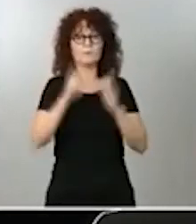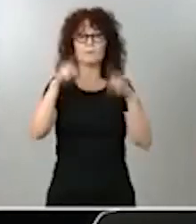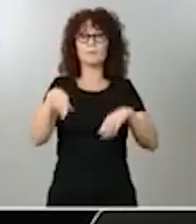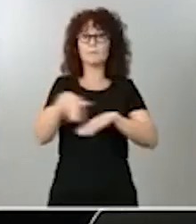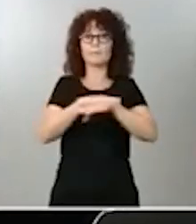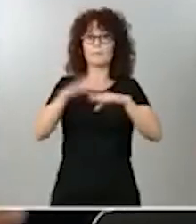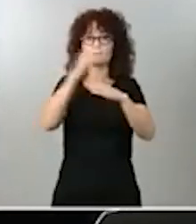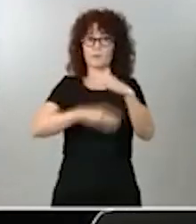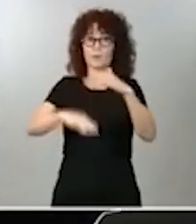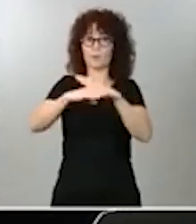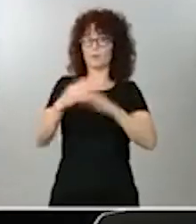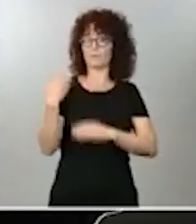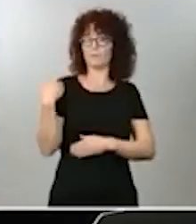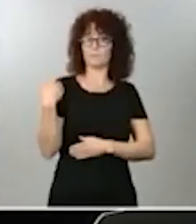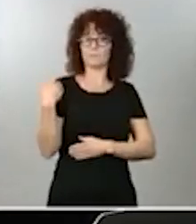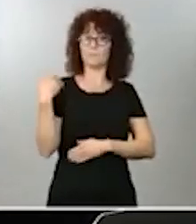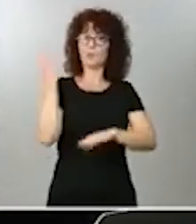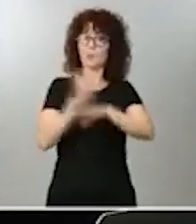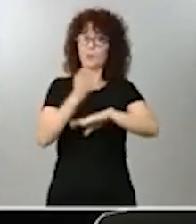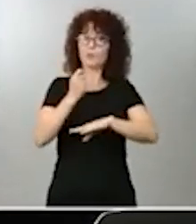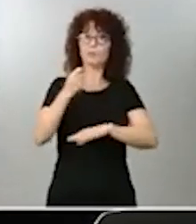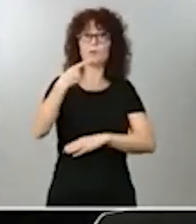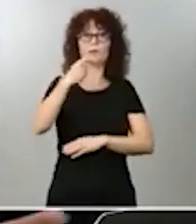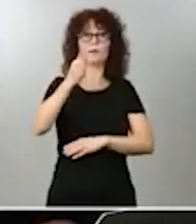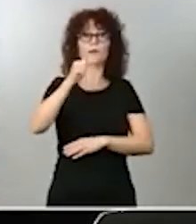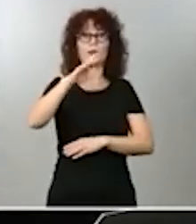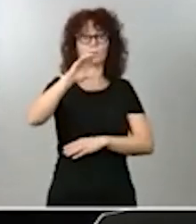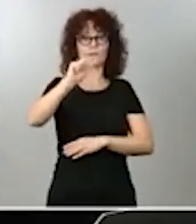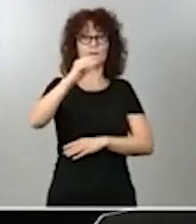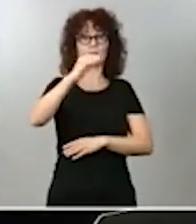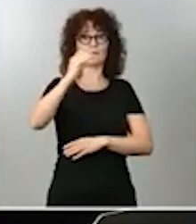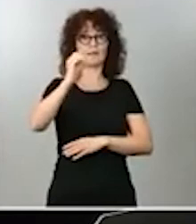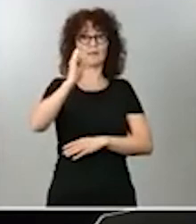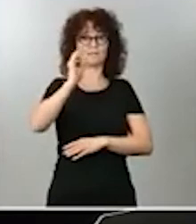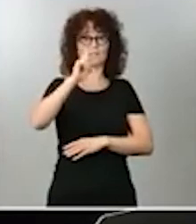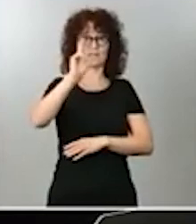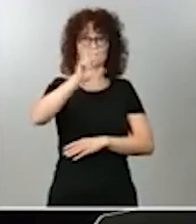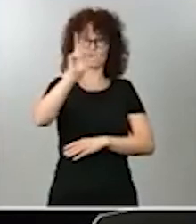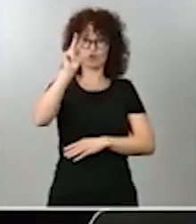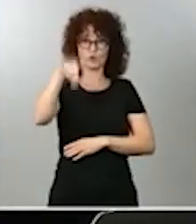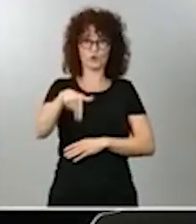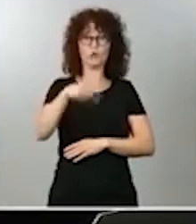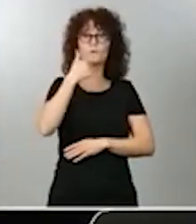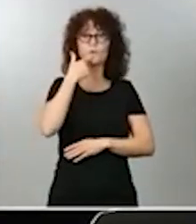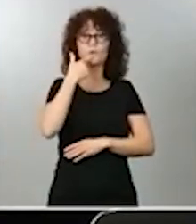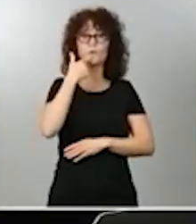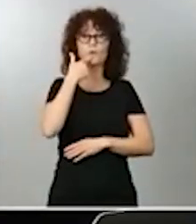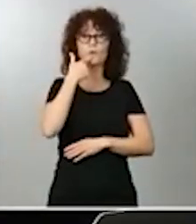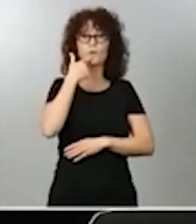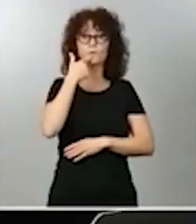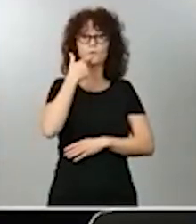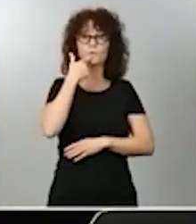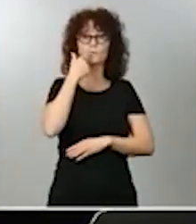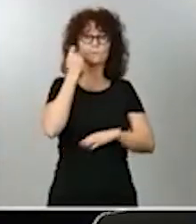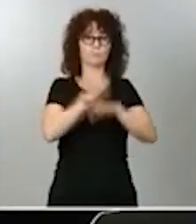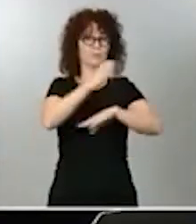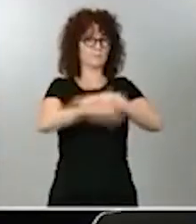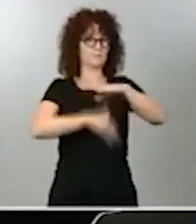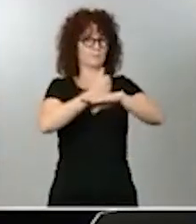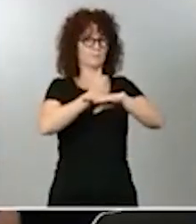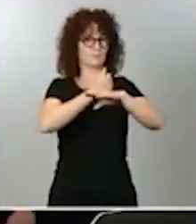juez García Castellón planteó al Tribunal Supremo la posibilidad de investigar al vicepresidente seguro, segundo, perdón,